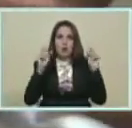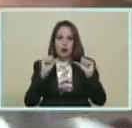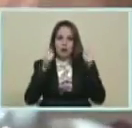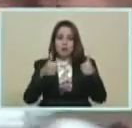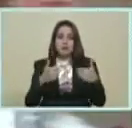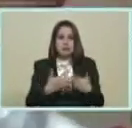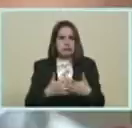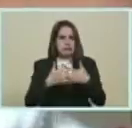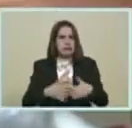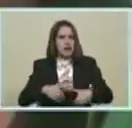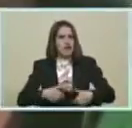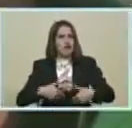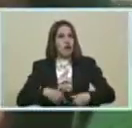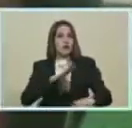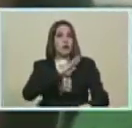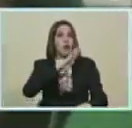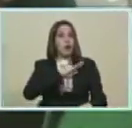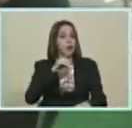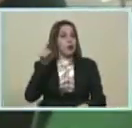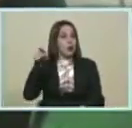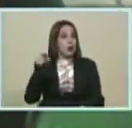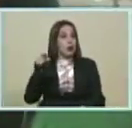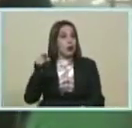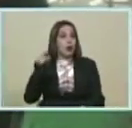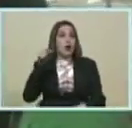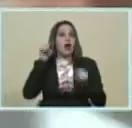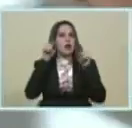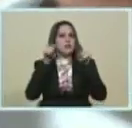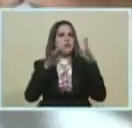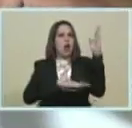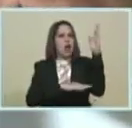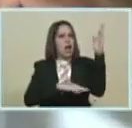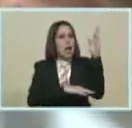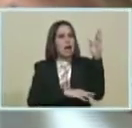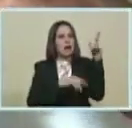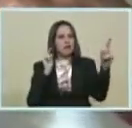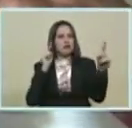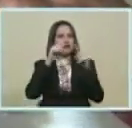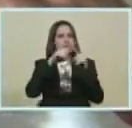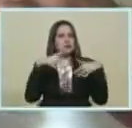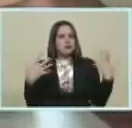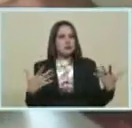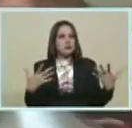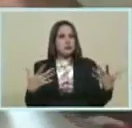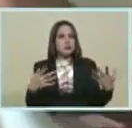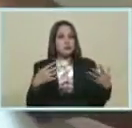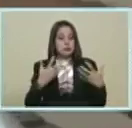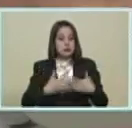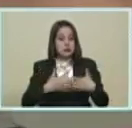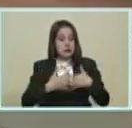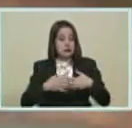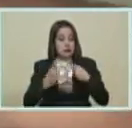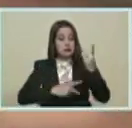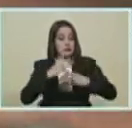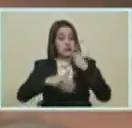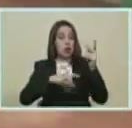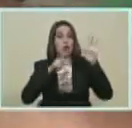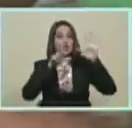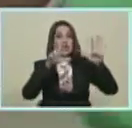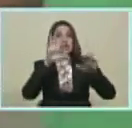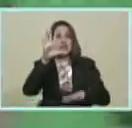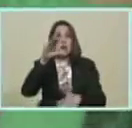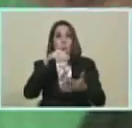Industrial Con esfuerzo Propio Aquí Presidente En el Estado Lara Tenemos la meta De fabricar 85 mil